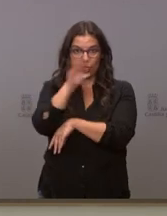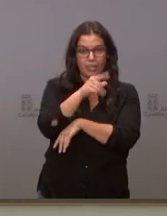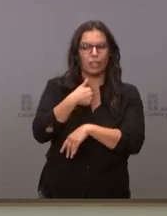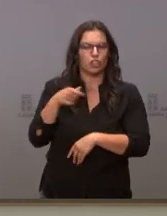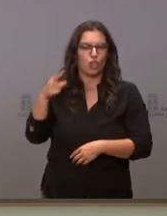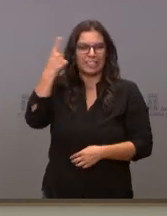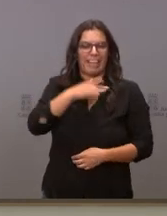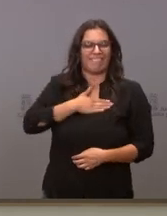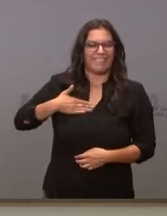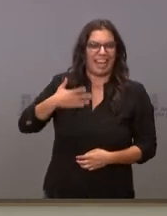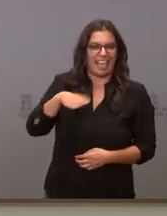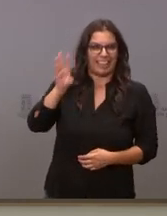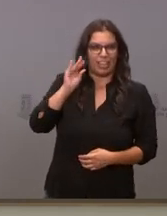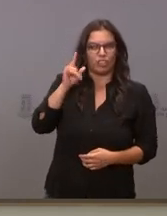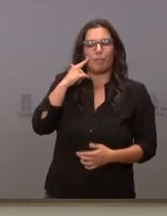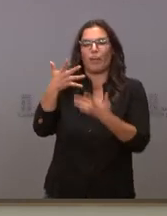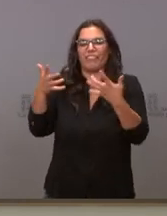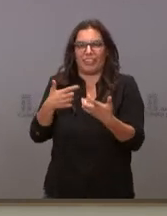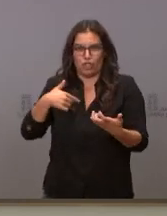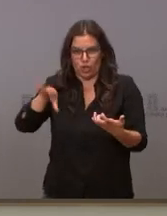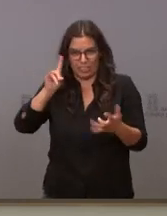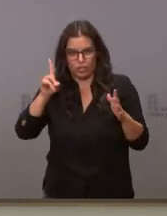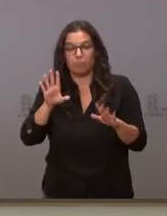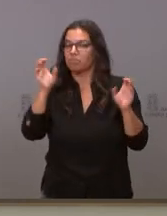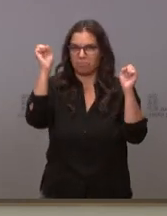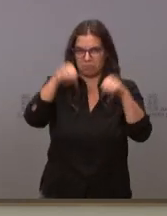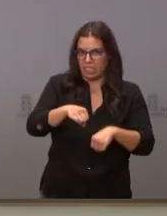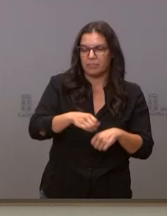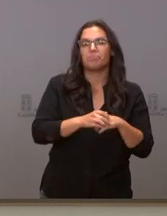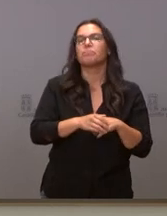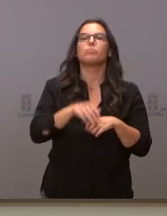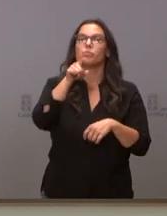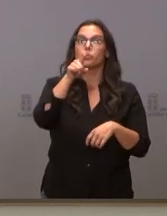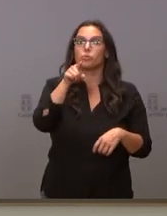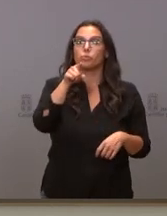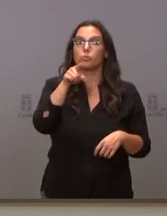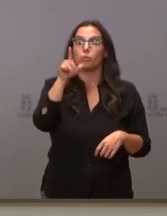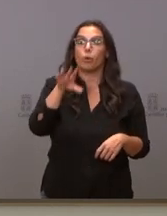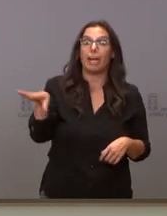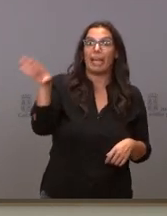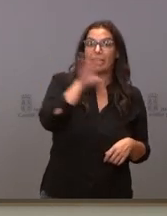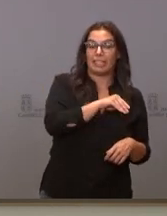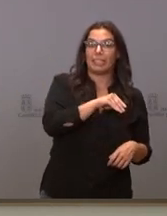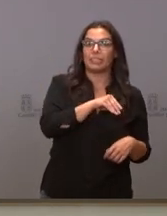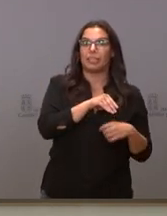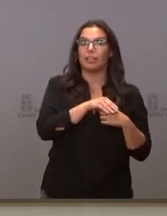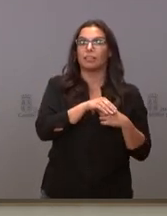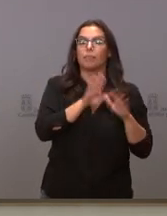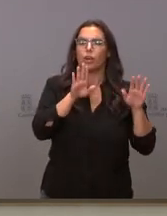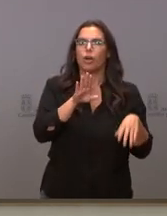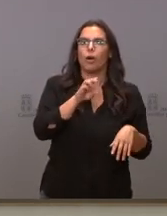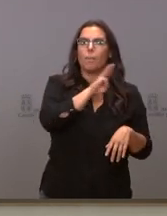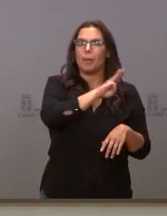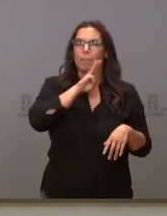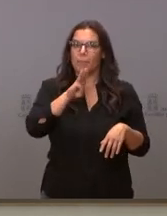las dos cosas me vienen bien para la pregunta ¿entiende lo que dice y lo que pretende su socio de gobierno que es quien vota a favor y